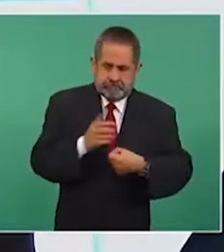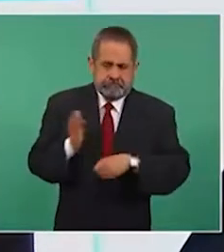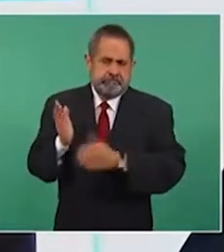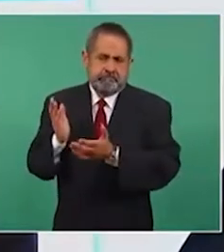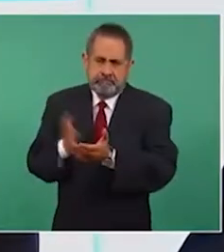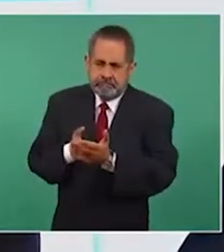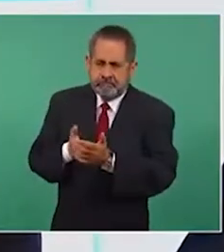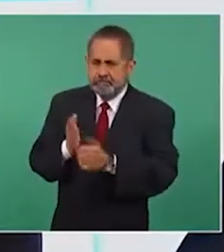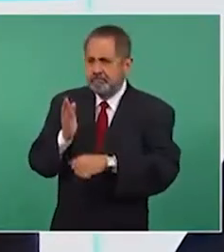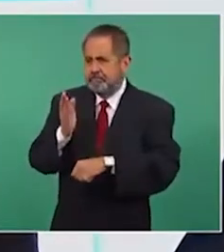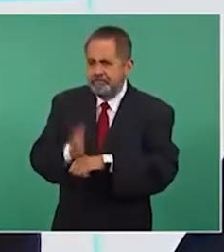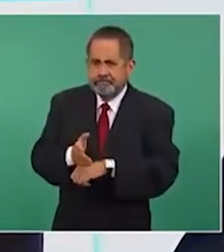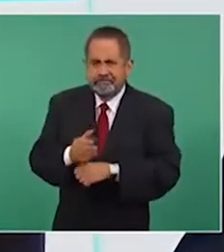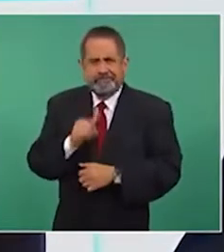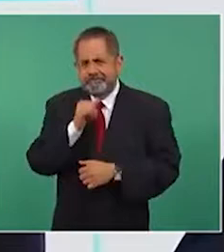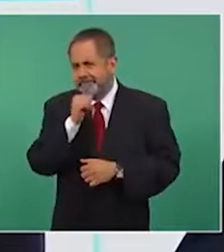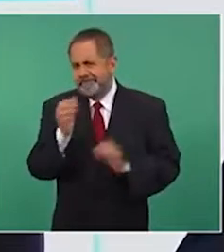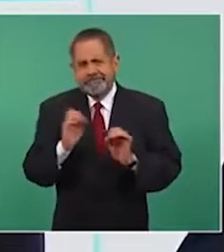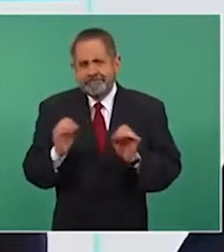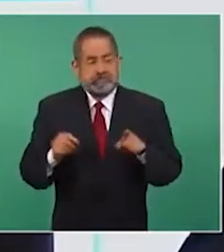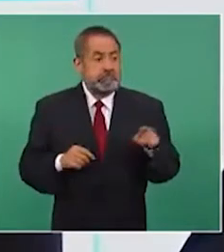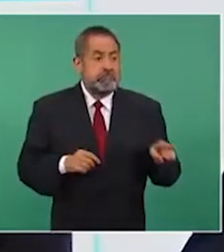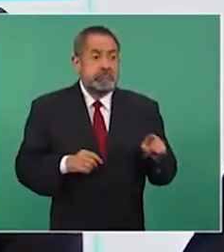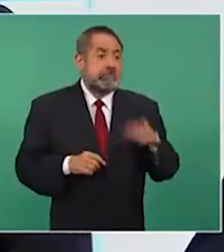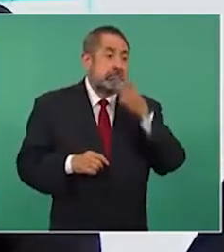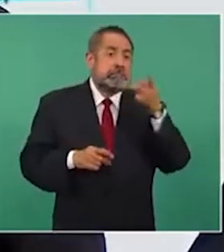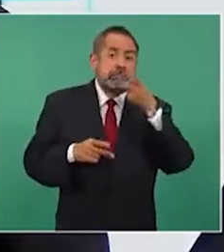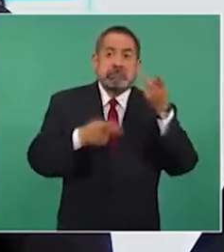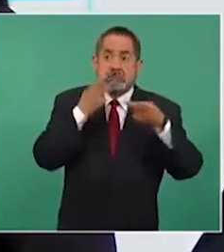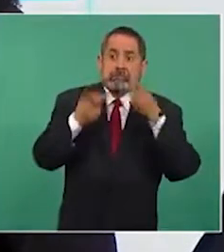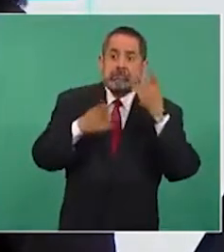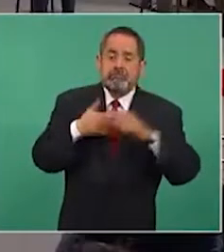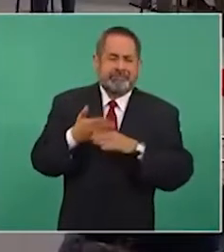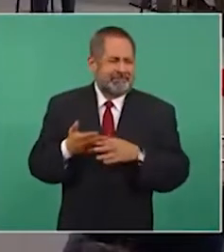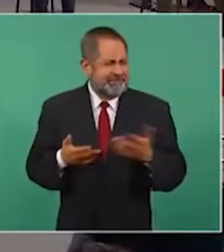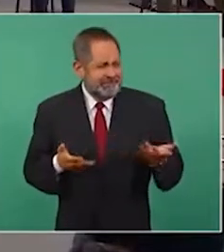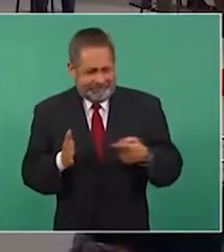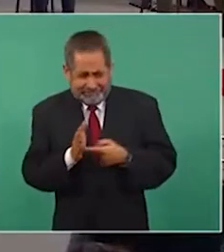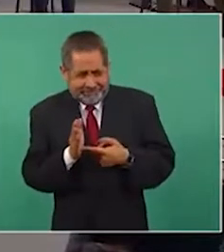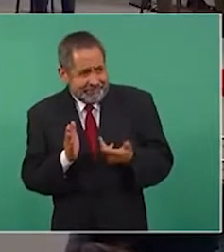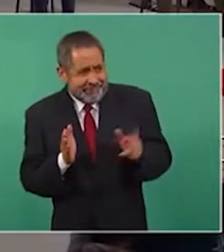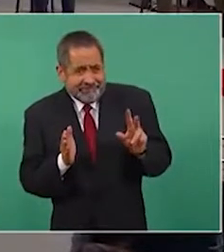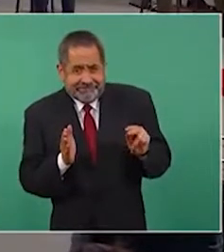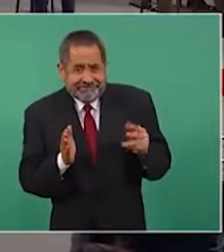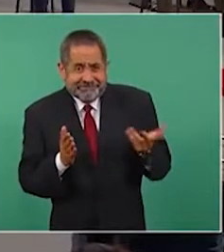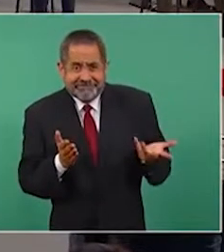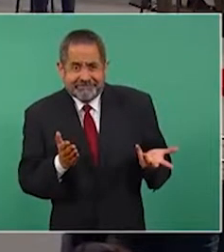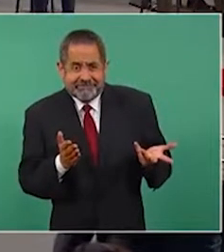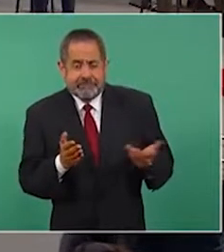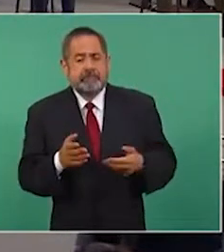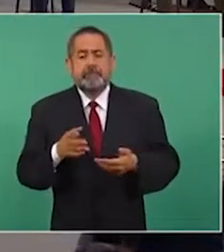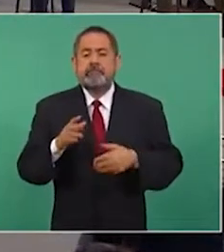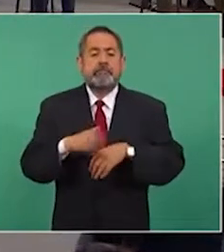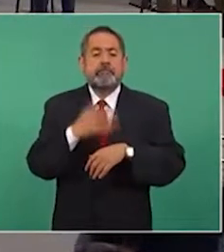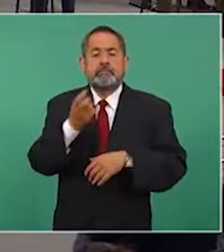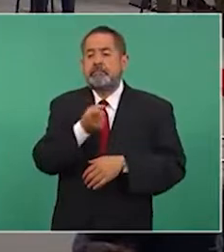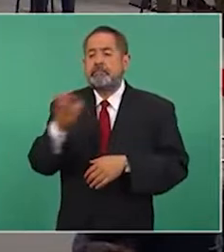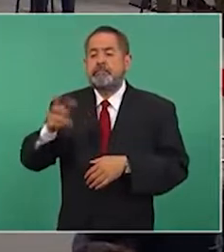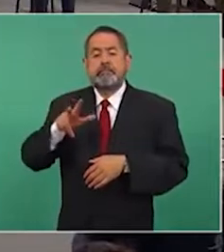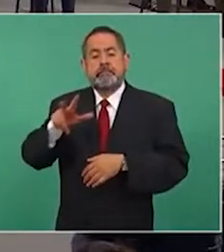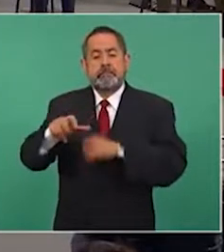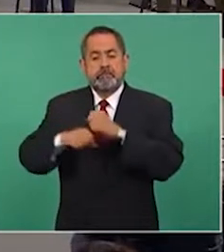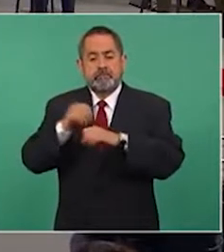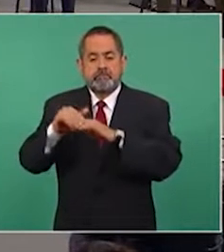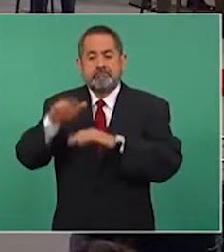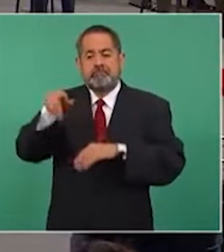multas ni sanciones, como se dijo. La medida se propuso debido a que los ciudadanos mayores de edad requieren